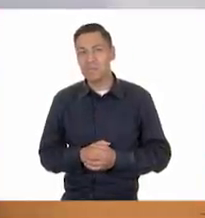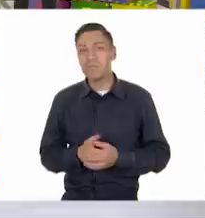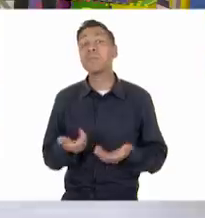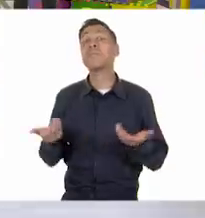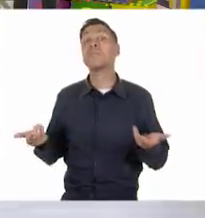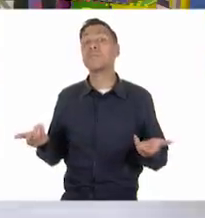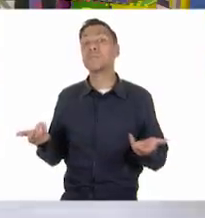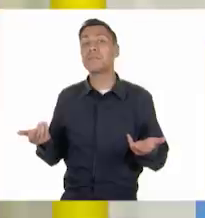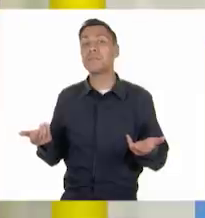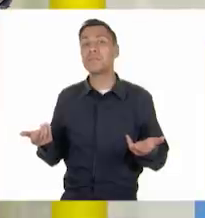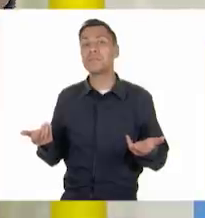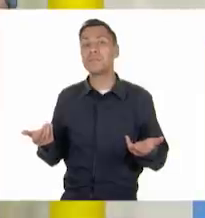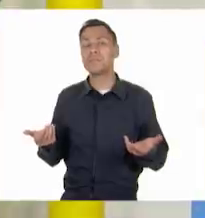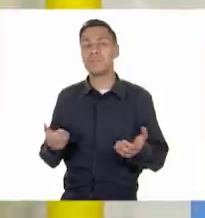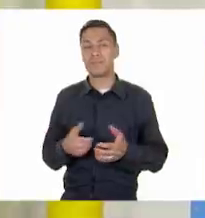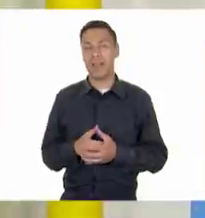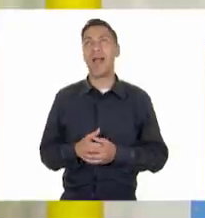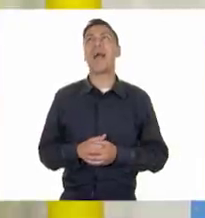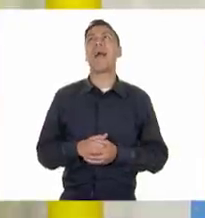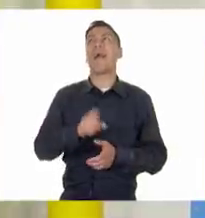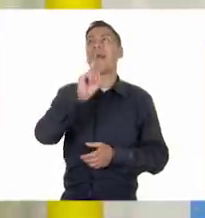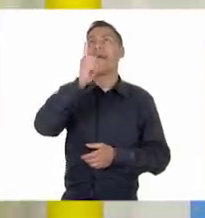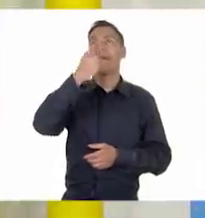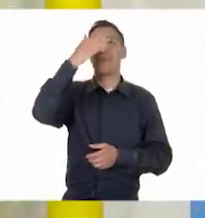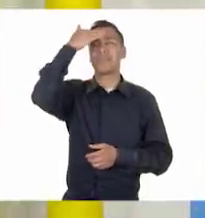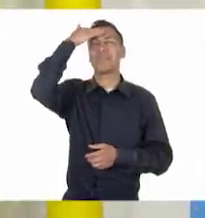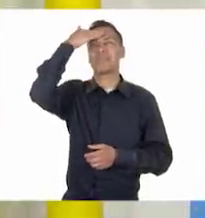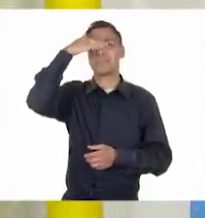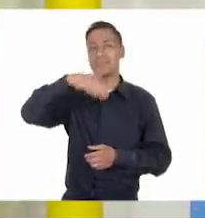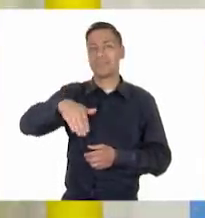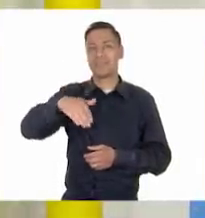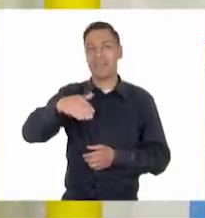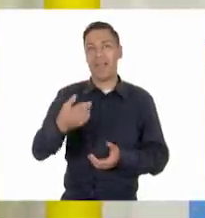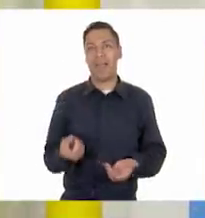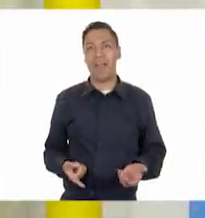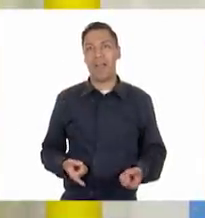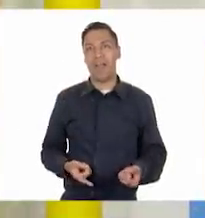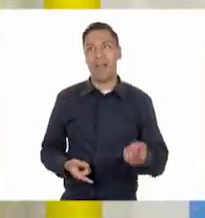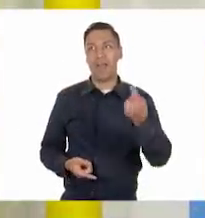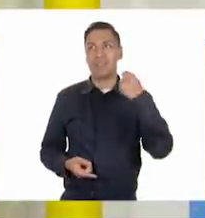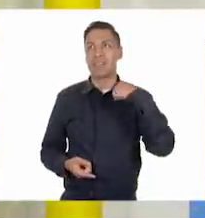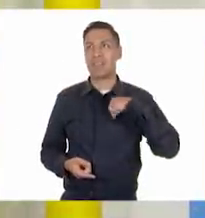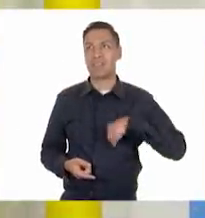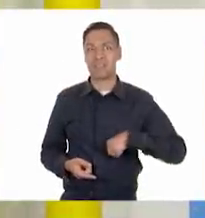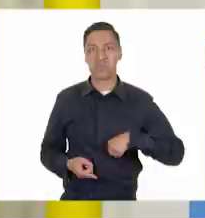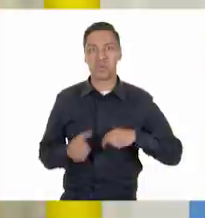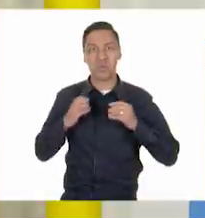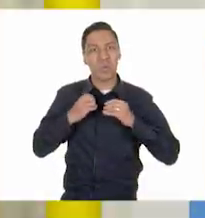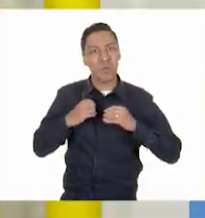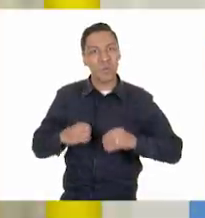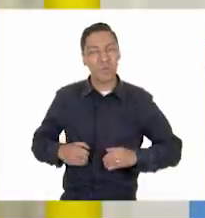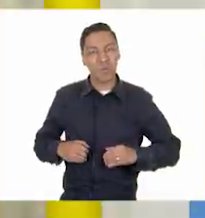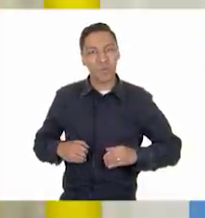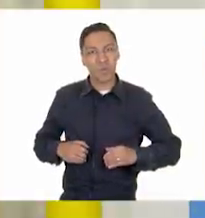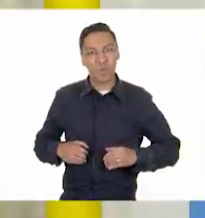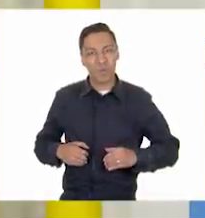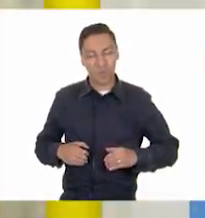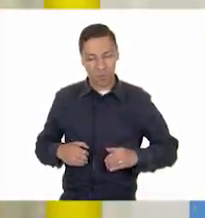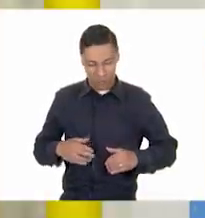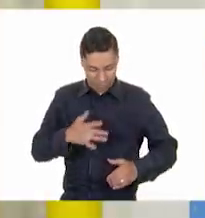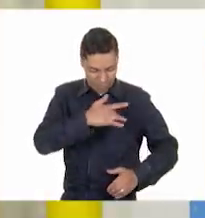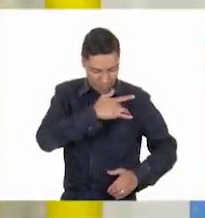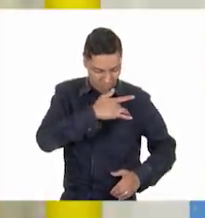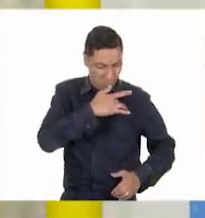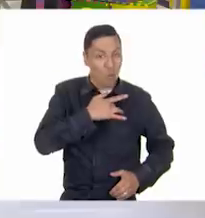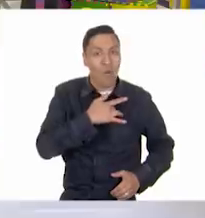Ah, ya sé. Si no lo podemos ver, quiere decir que está no en el exterior, sino en el interior.